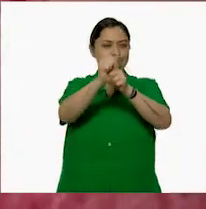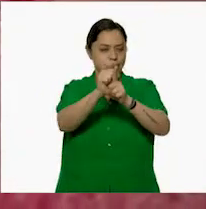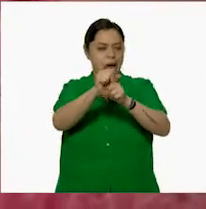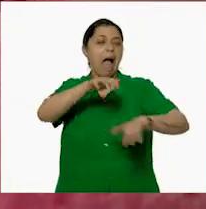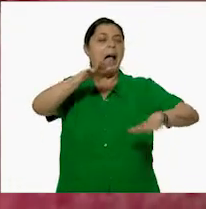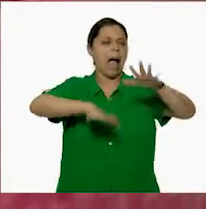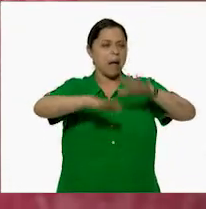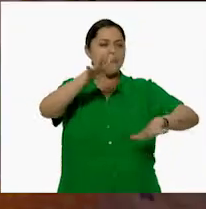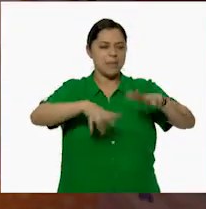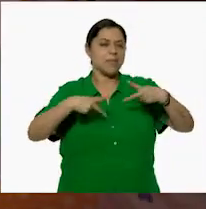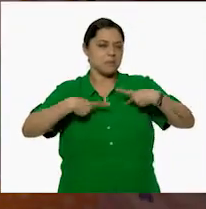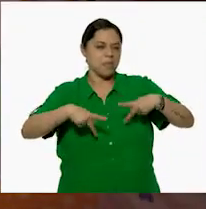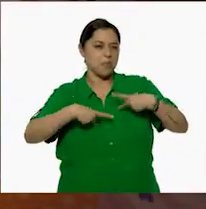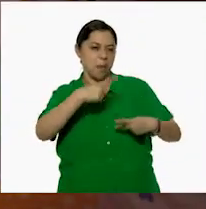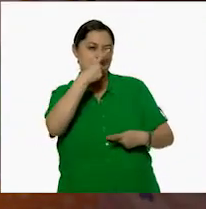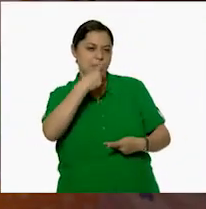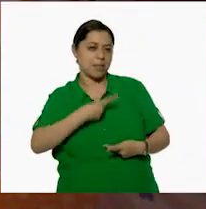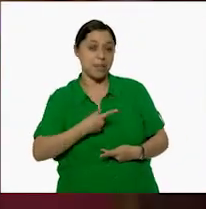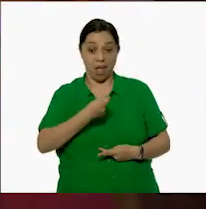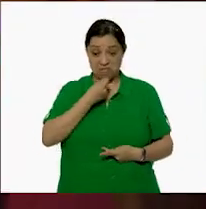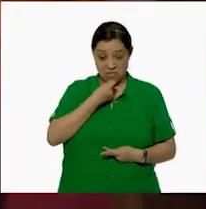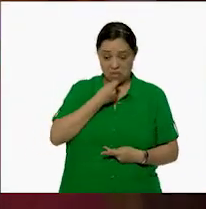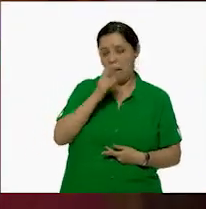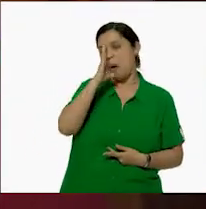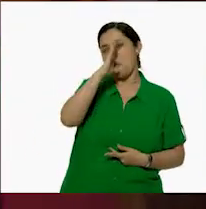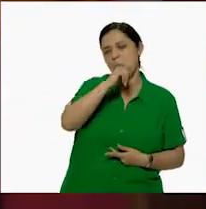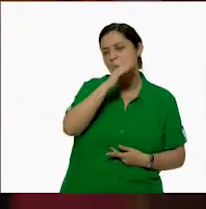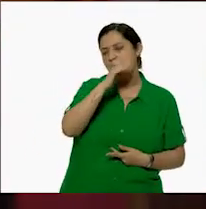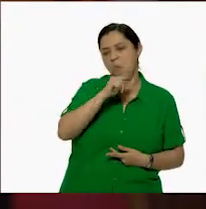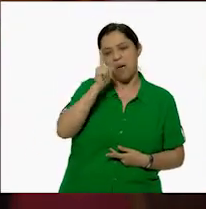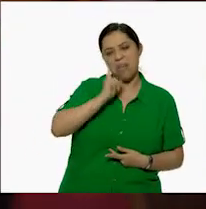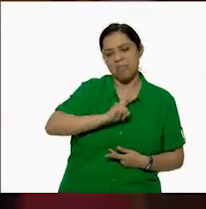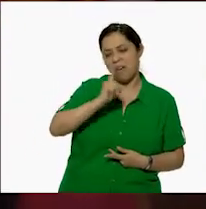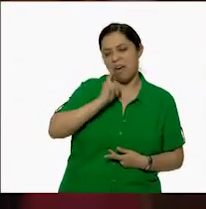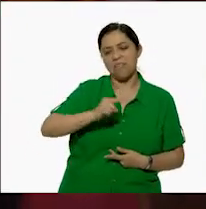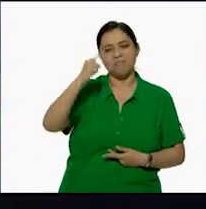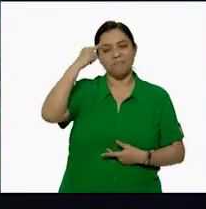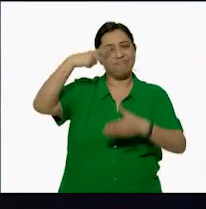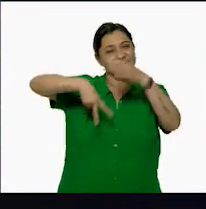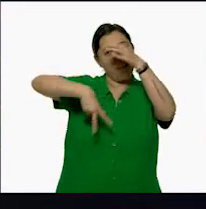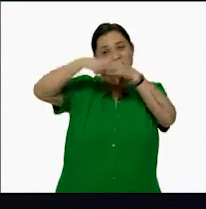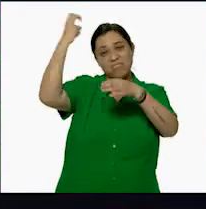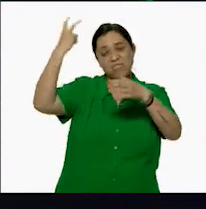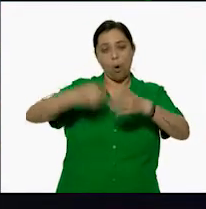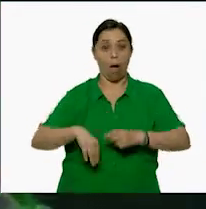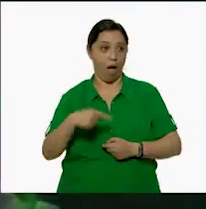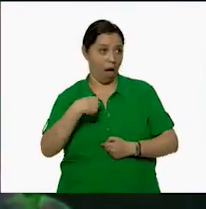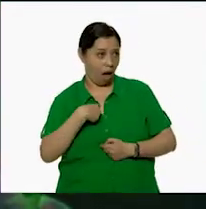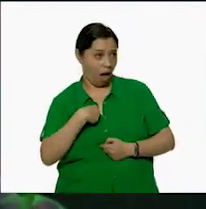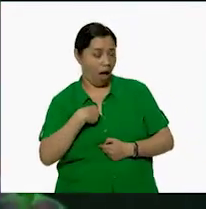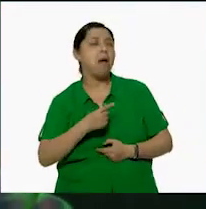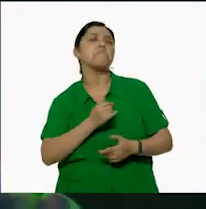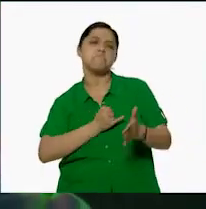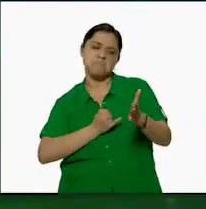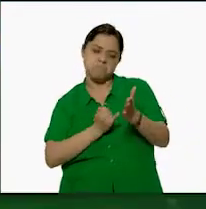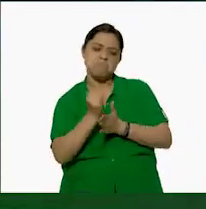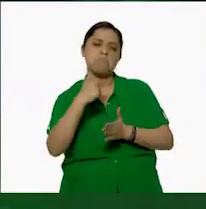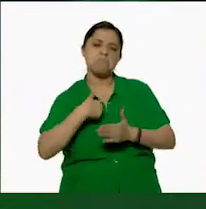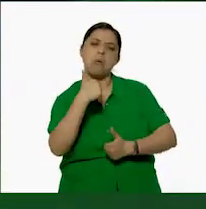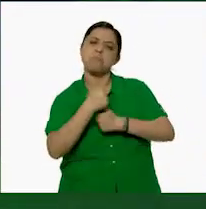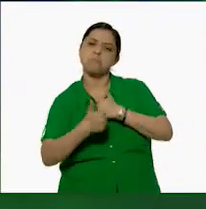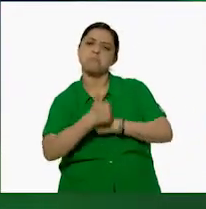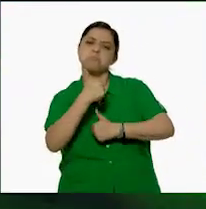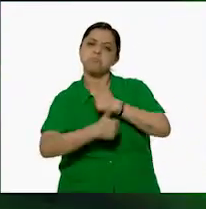veces la gente me dijera, las niñas no pueden, son cabezas huecas. Esas voces me retaron para estudiar y trabajar en crear